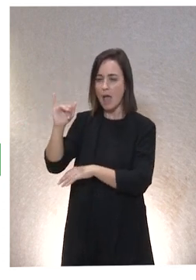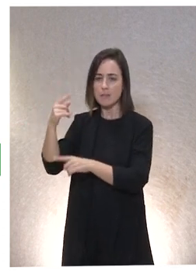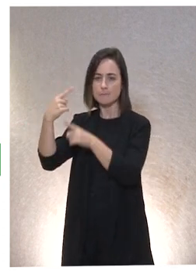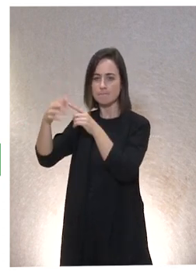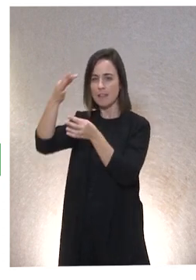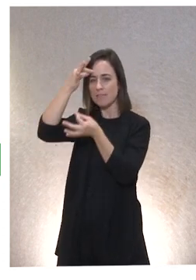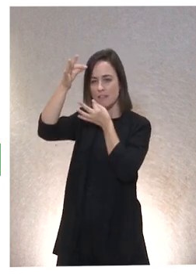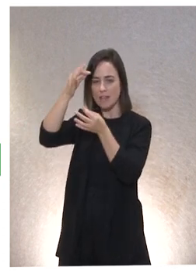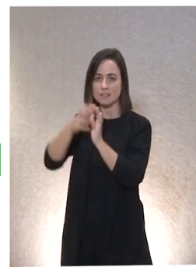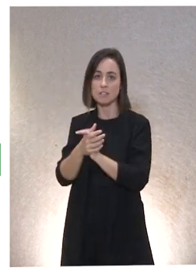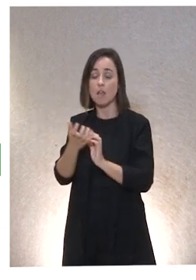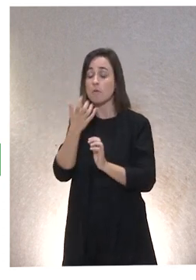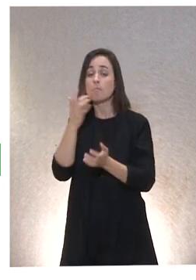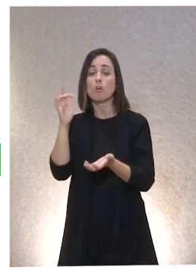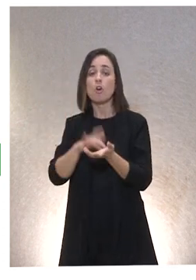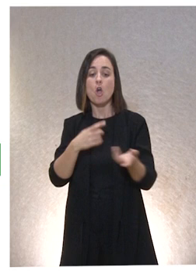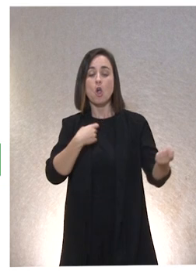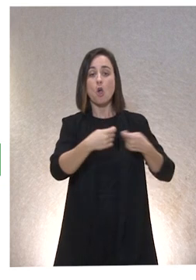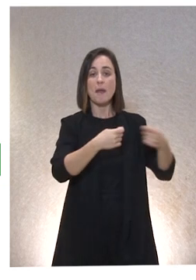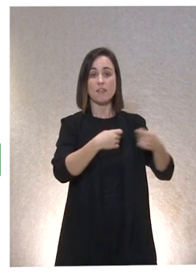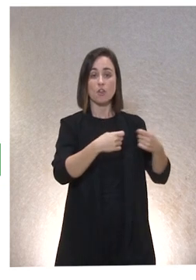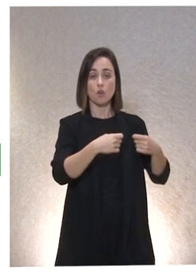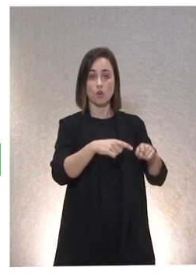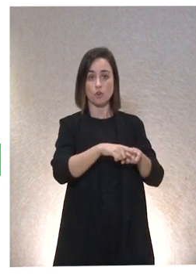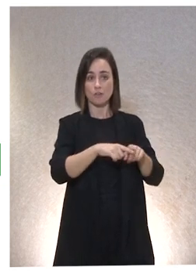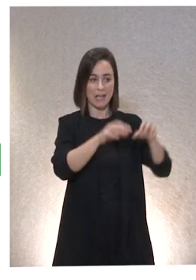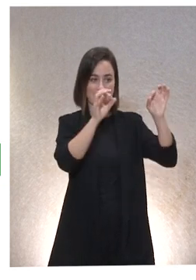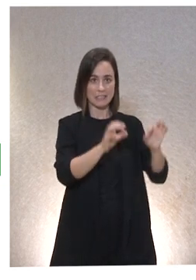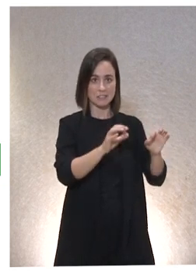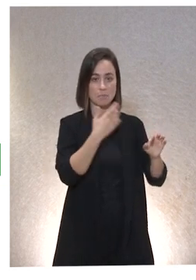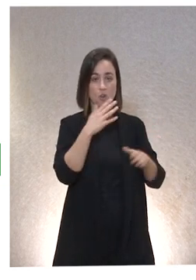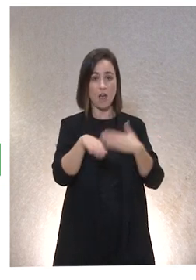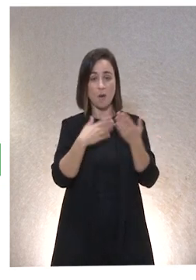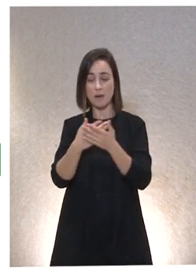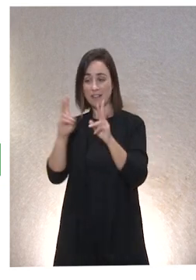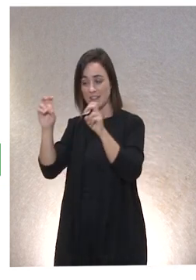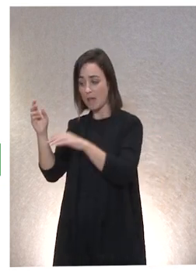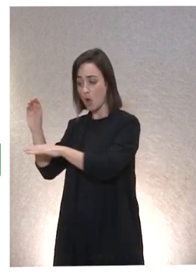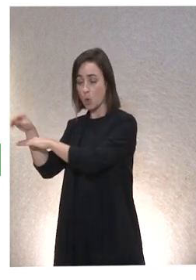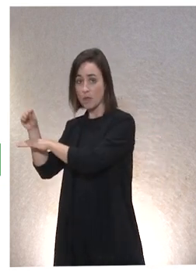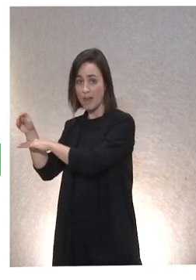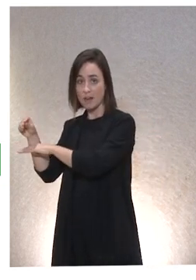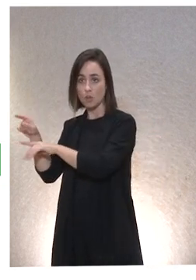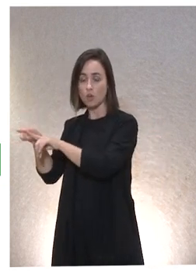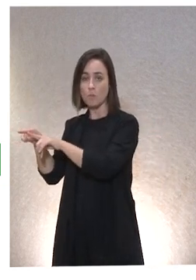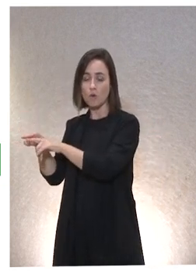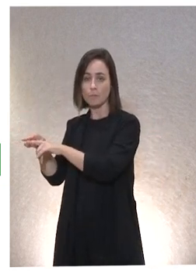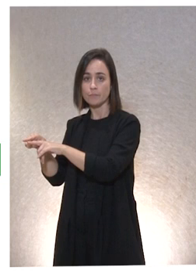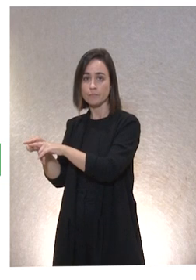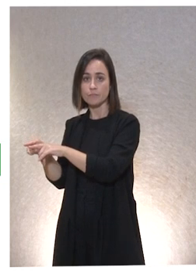En el comercio puedo no tener esas dimensiones de gratuidad, pero en el cuidar sin dimensiones de gratuidad no hay cuidado.